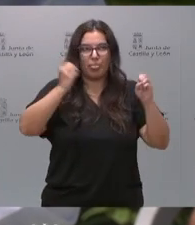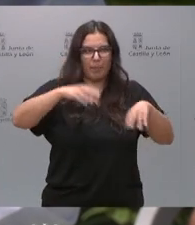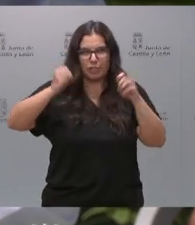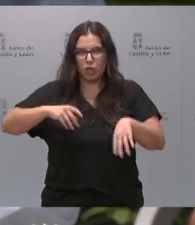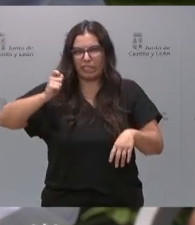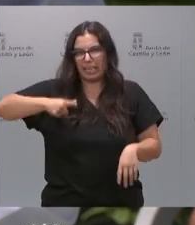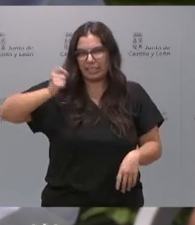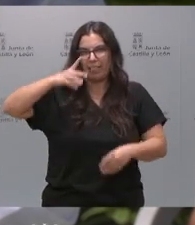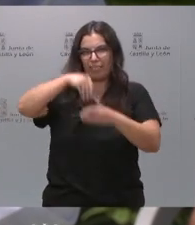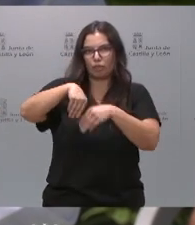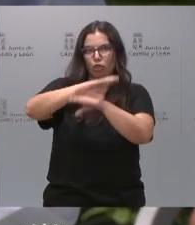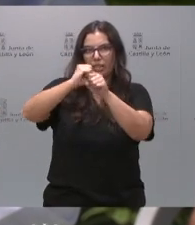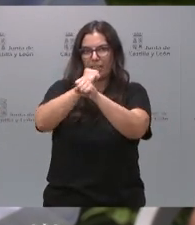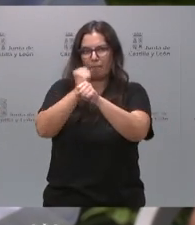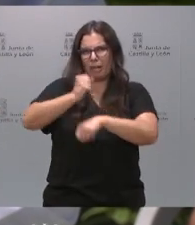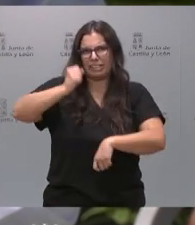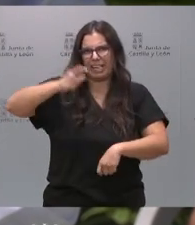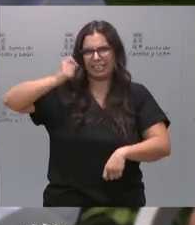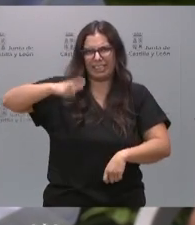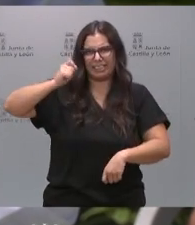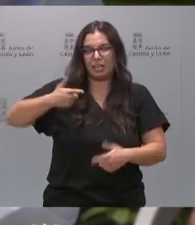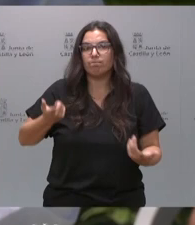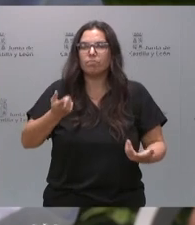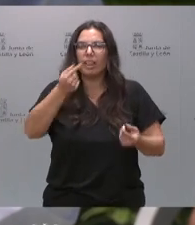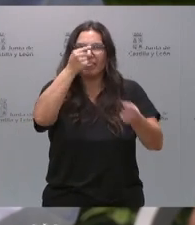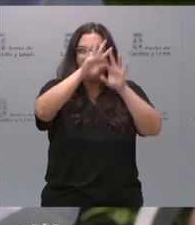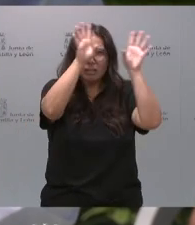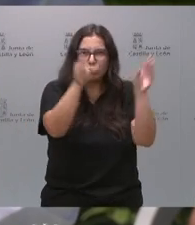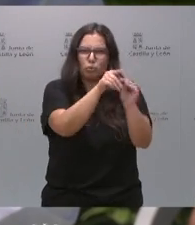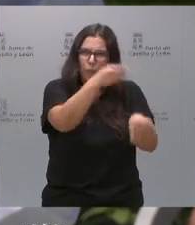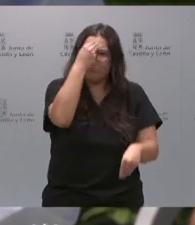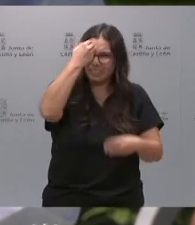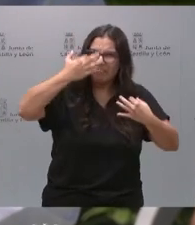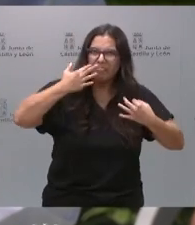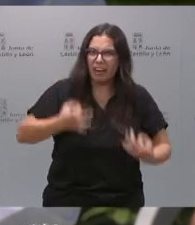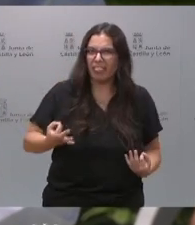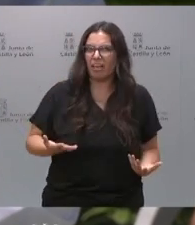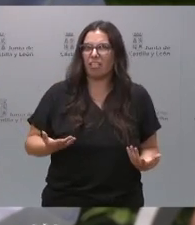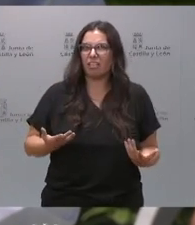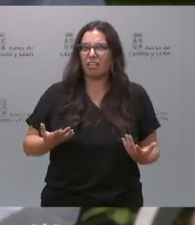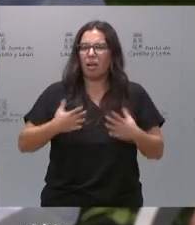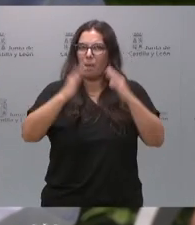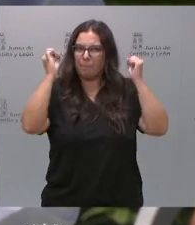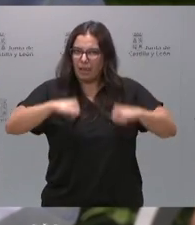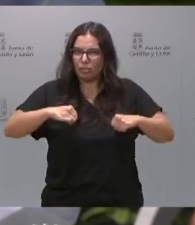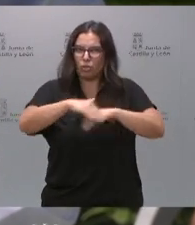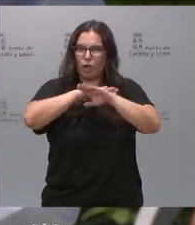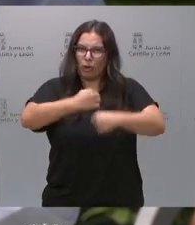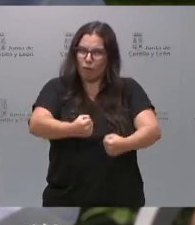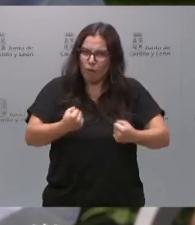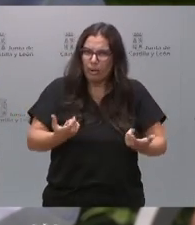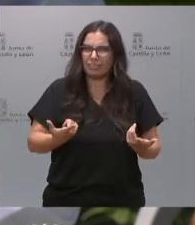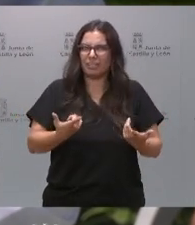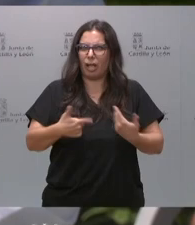produciendo en la consejería de empleo. Con todos estos datos ¿usted considera que el pacto está fuerte